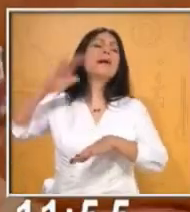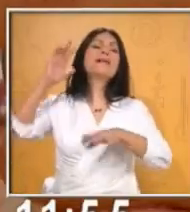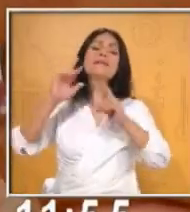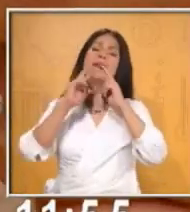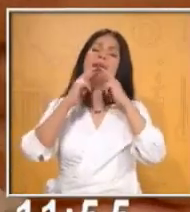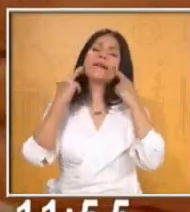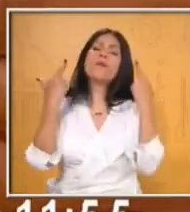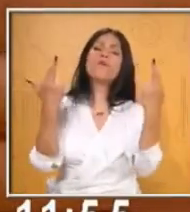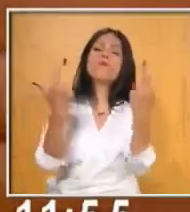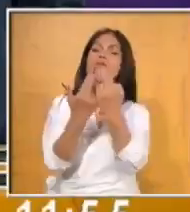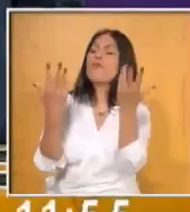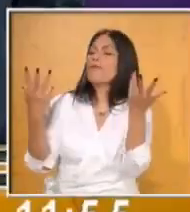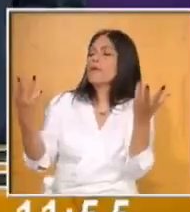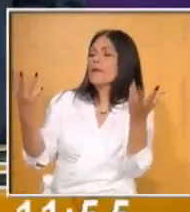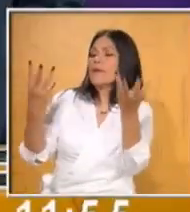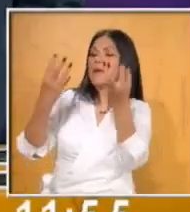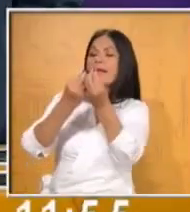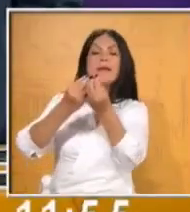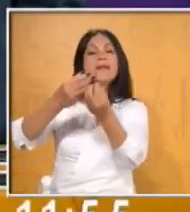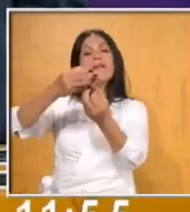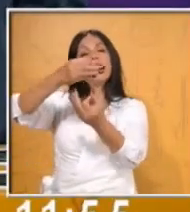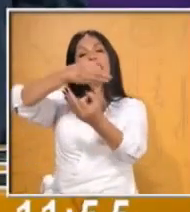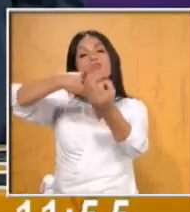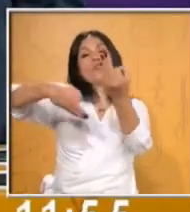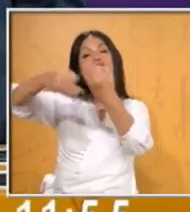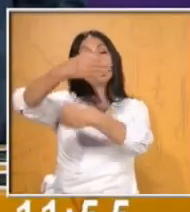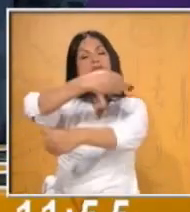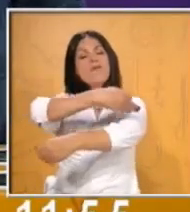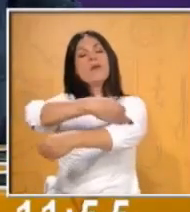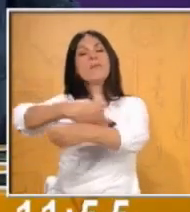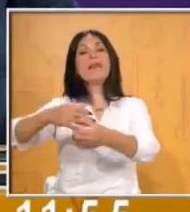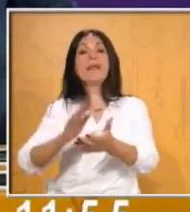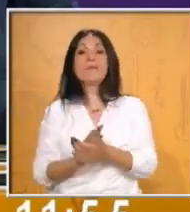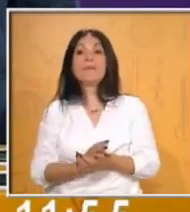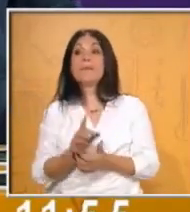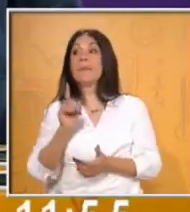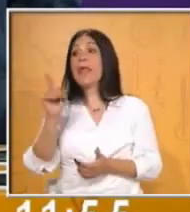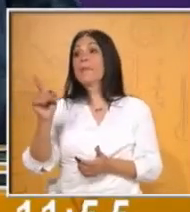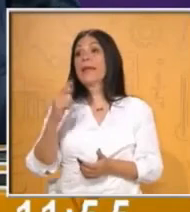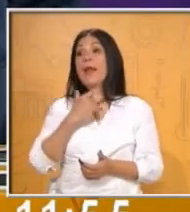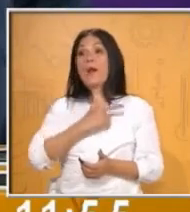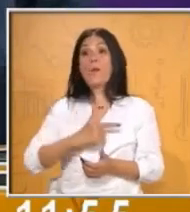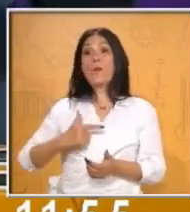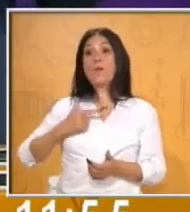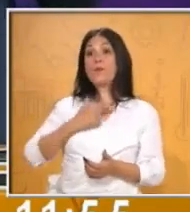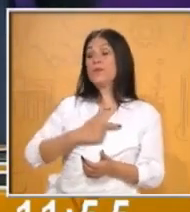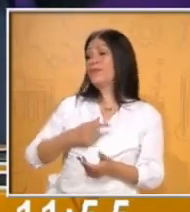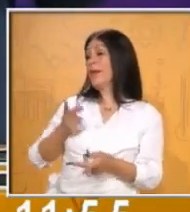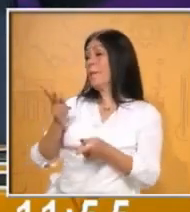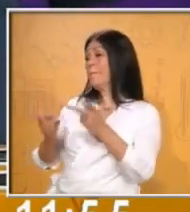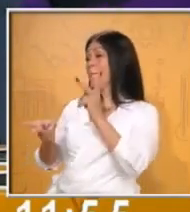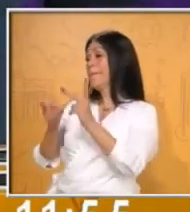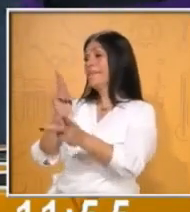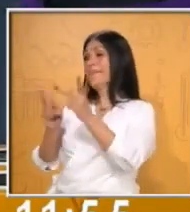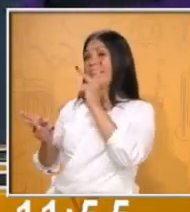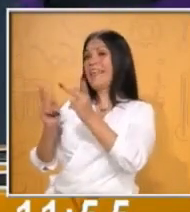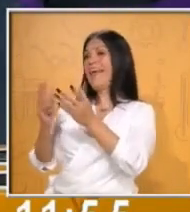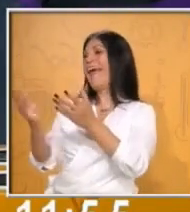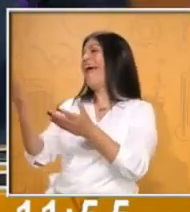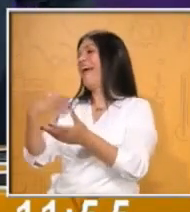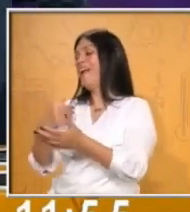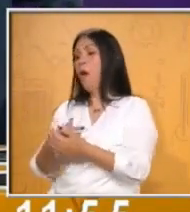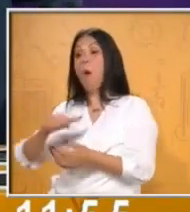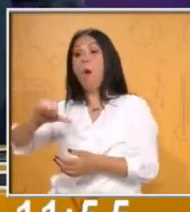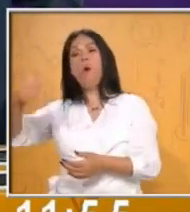con tu familia? Así es. Yo disfruto mucho la compañía, pero a ver quién diga que disfruta la carne